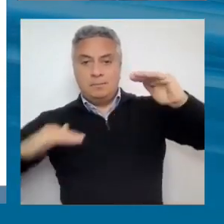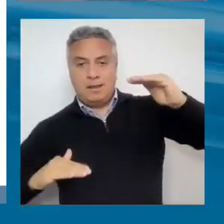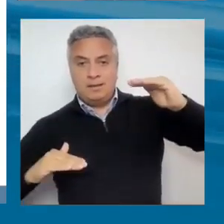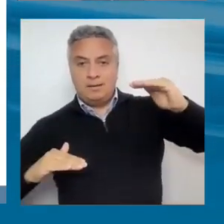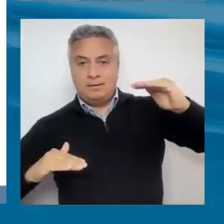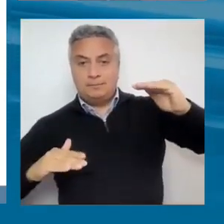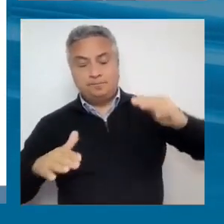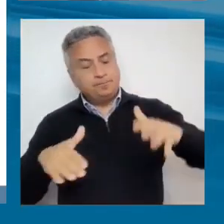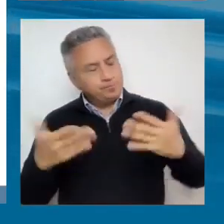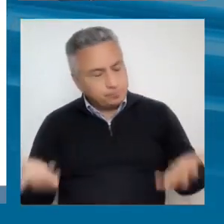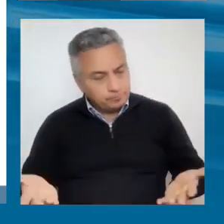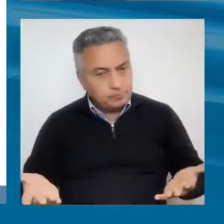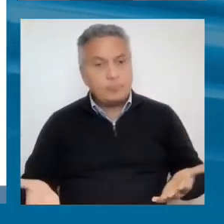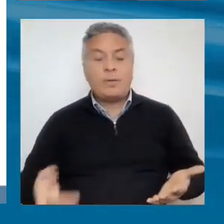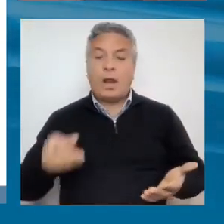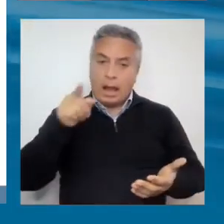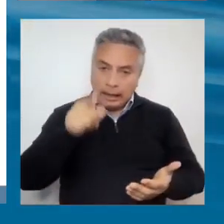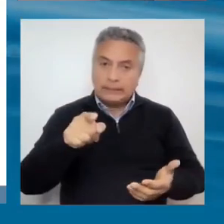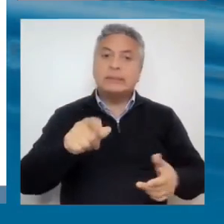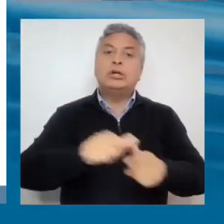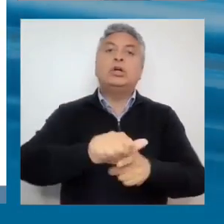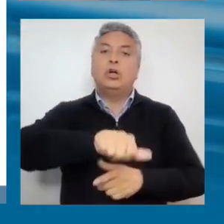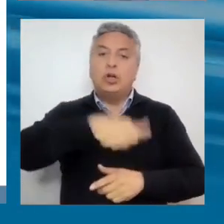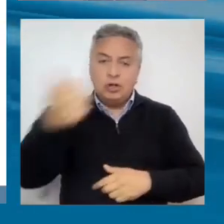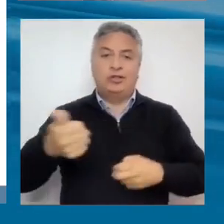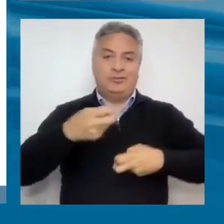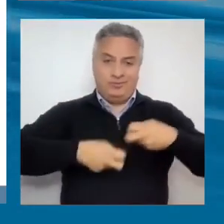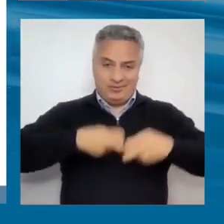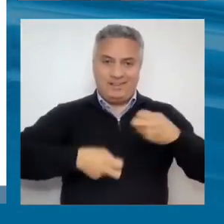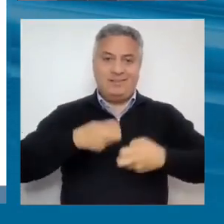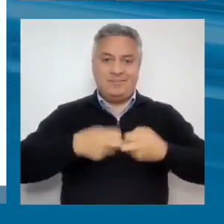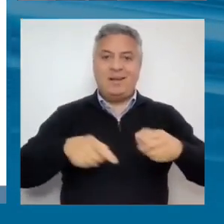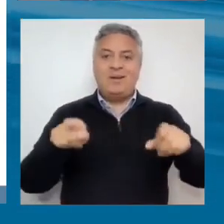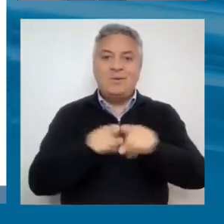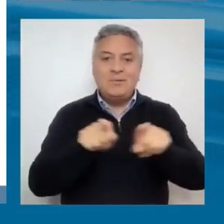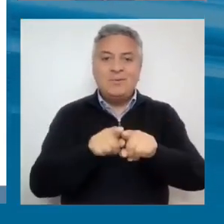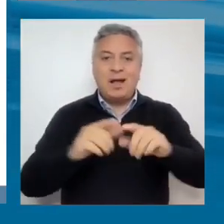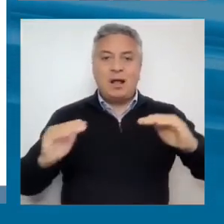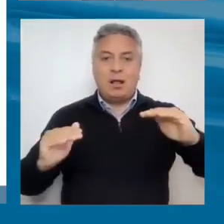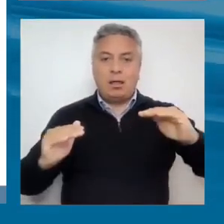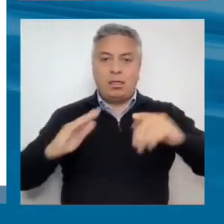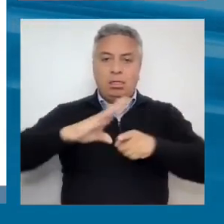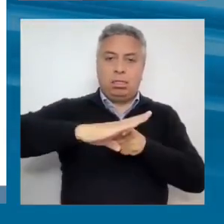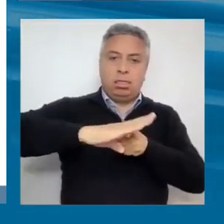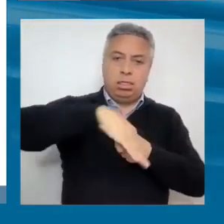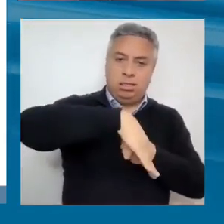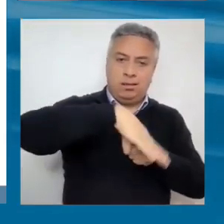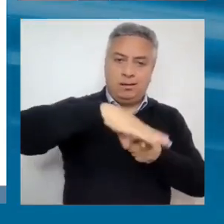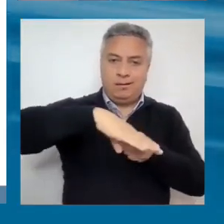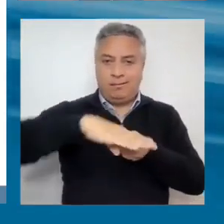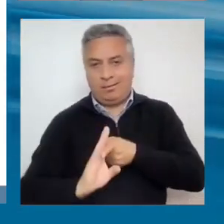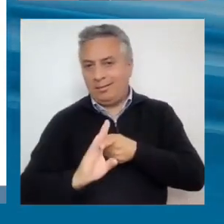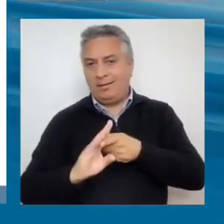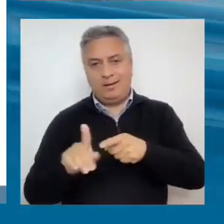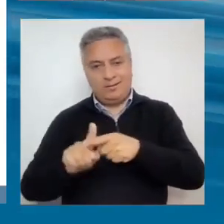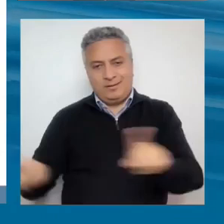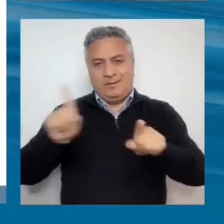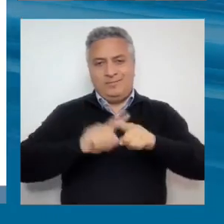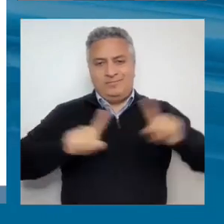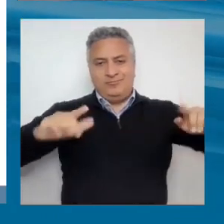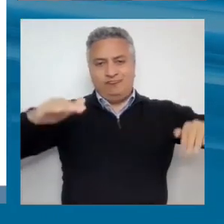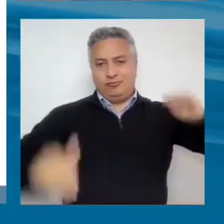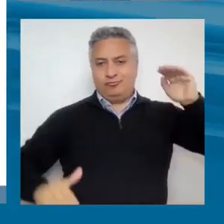Esto es la otra trampa, la trampa de alta desigualdad, que se puede ilustrar y tenemos muchas formas y muchos números, pero